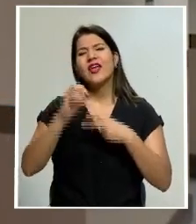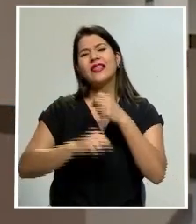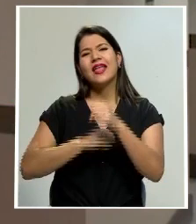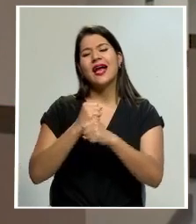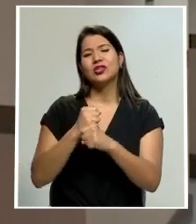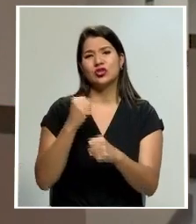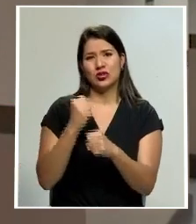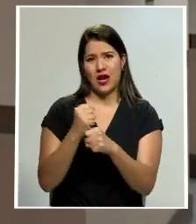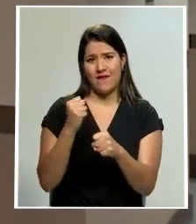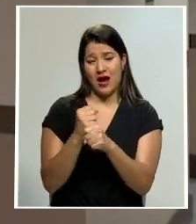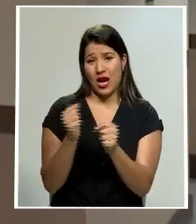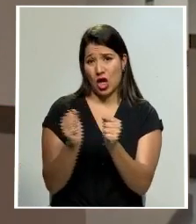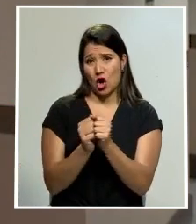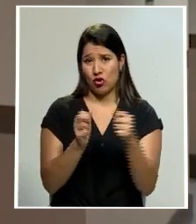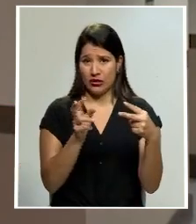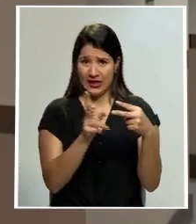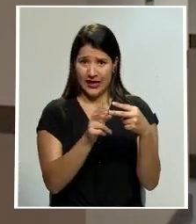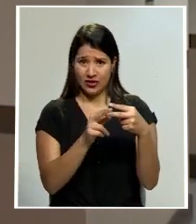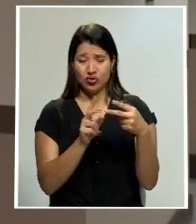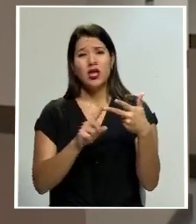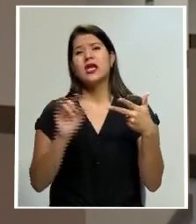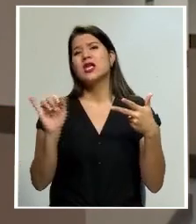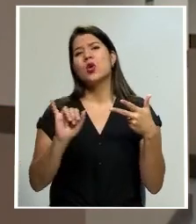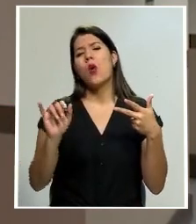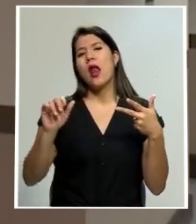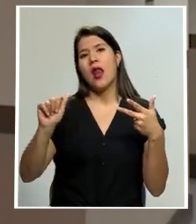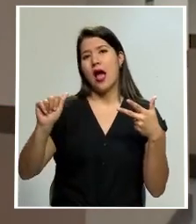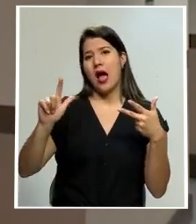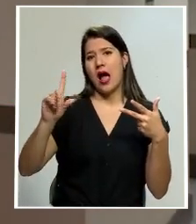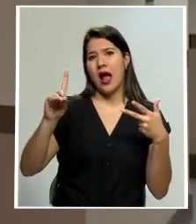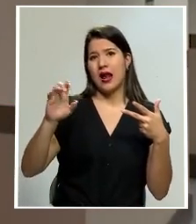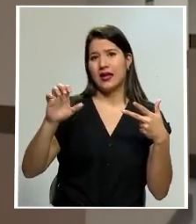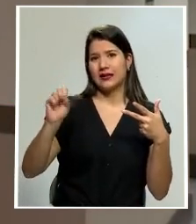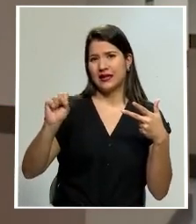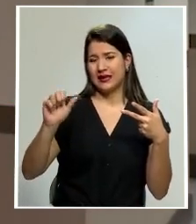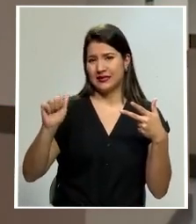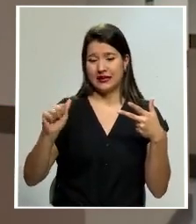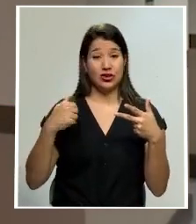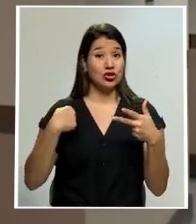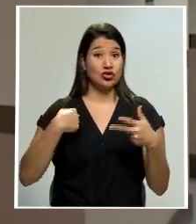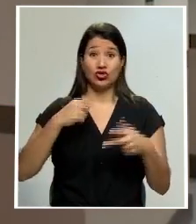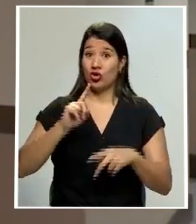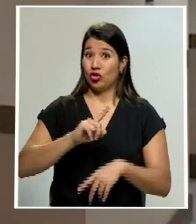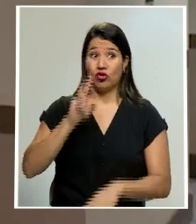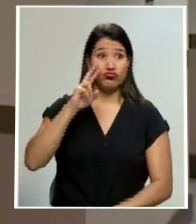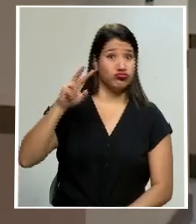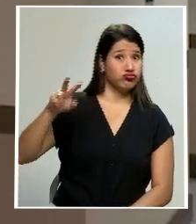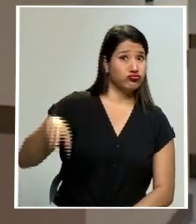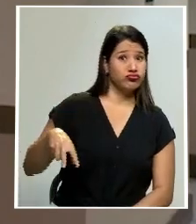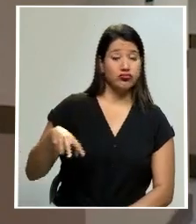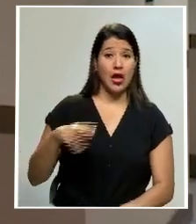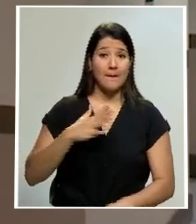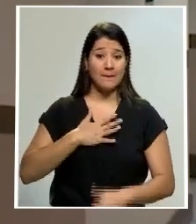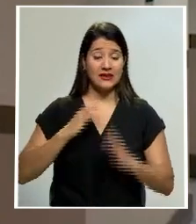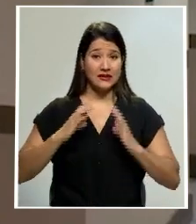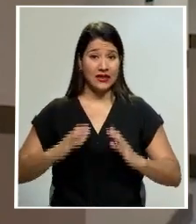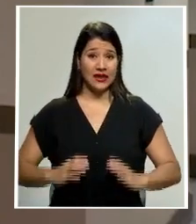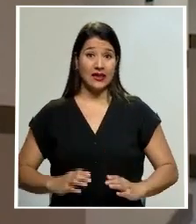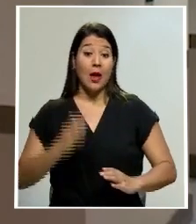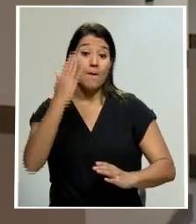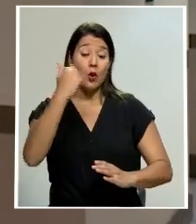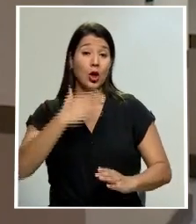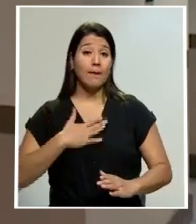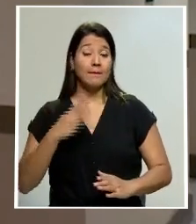lo mismo que con Javier Chávez en Aldesa, y no voy a dejar votados a mis clientes porque me le ocupo un cargo. Ella,